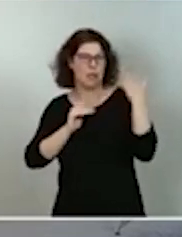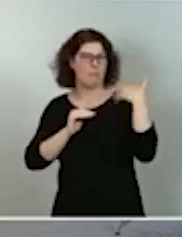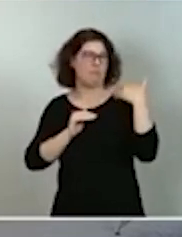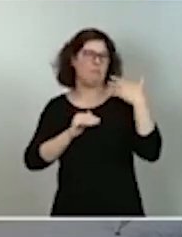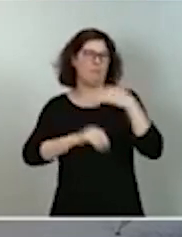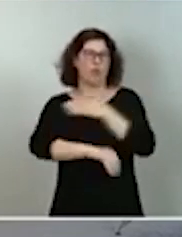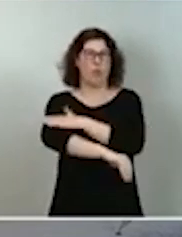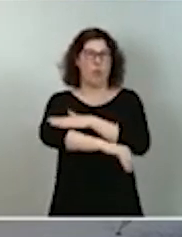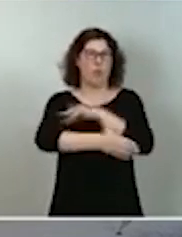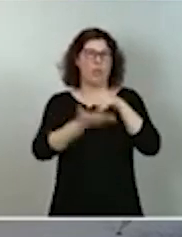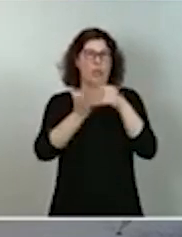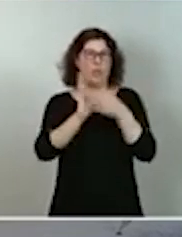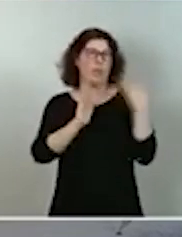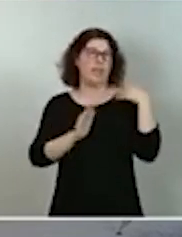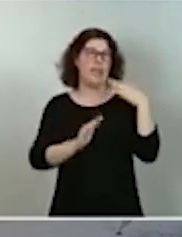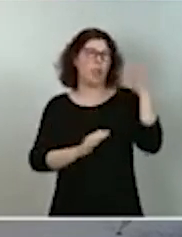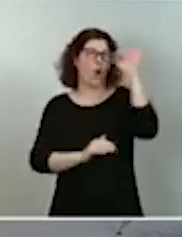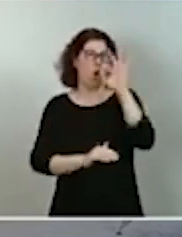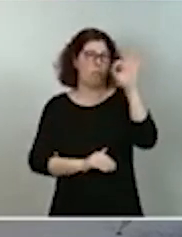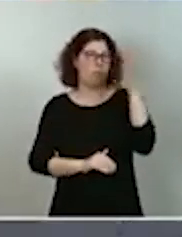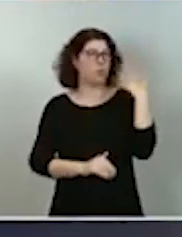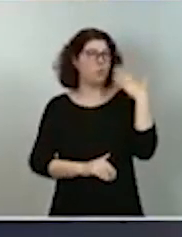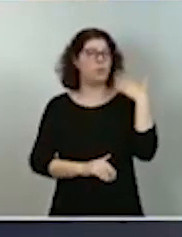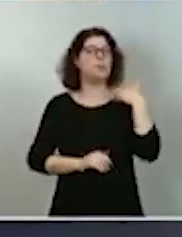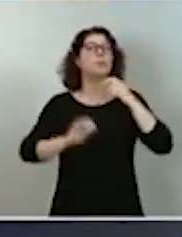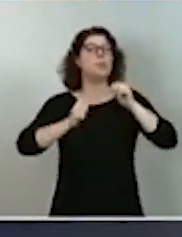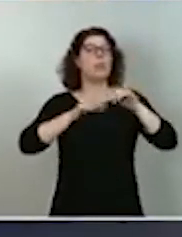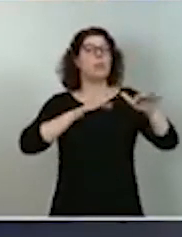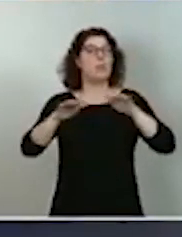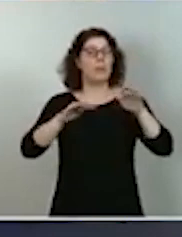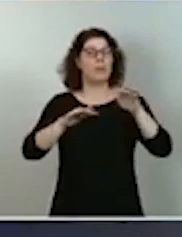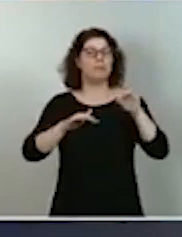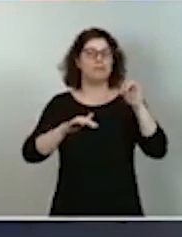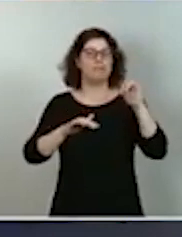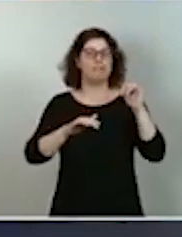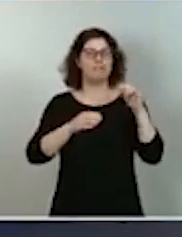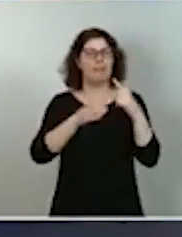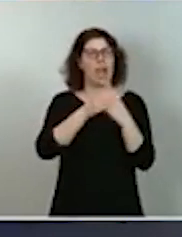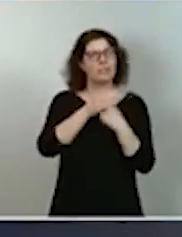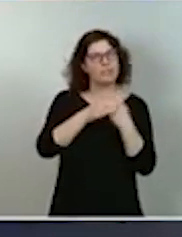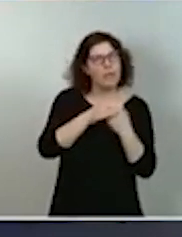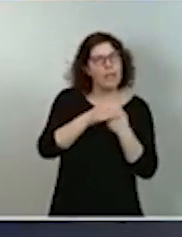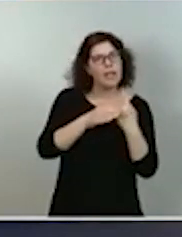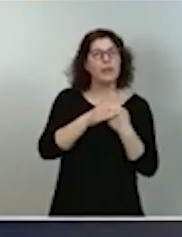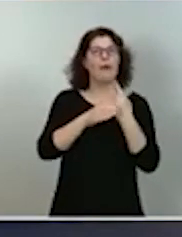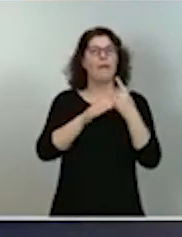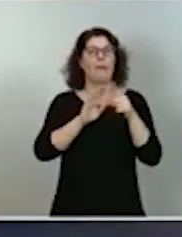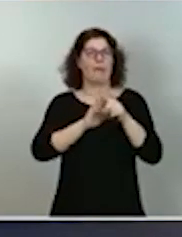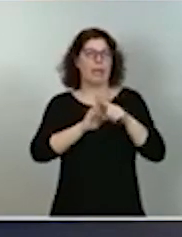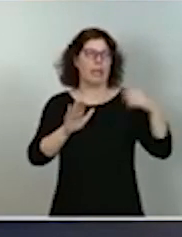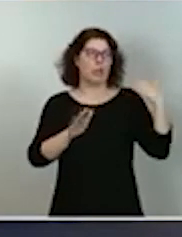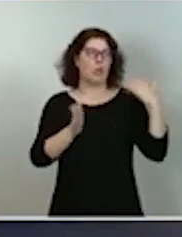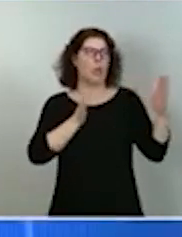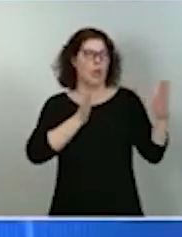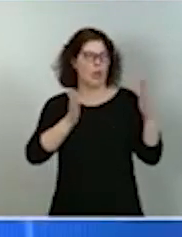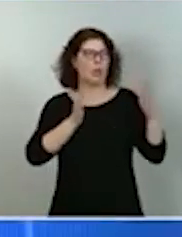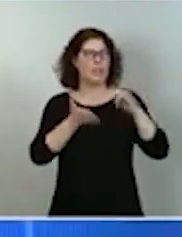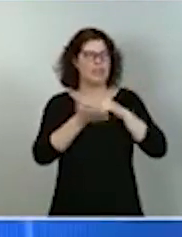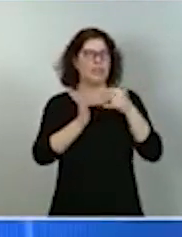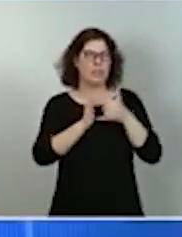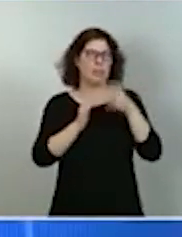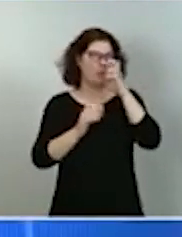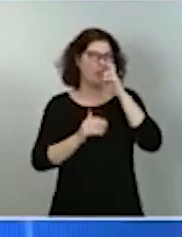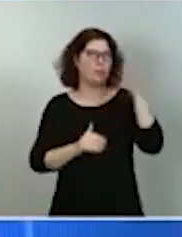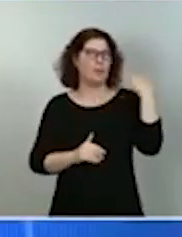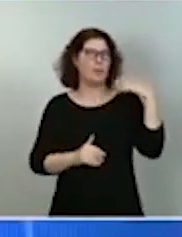Opus Dei, estaba lastrada por el aislamiento y por el atraso. Estos 42 años de